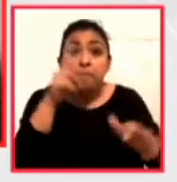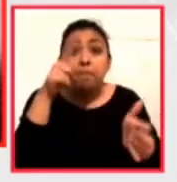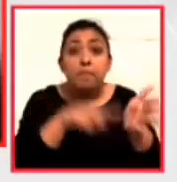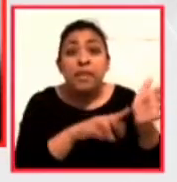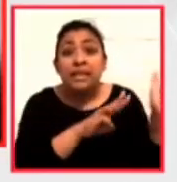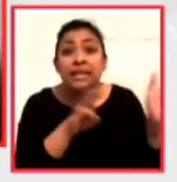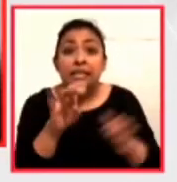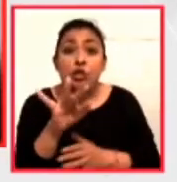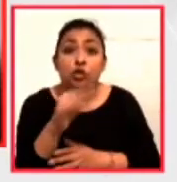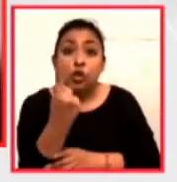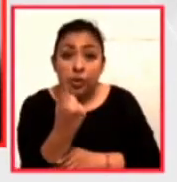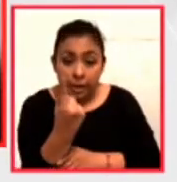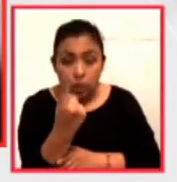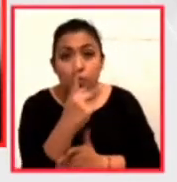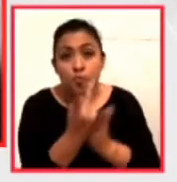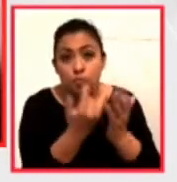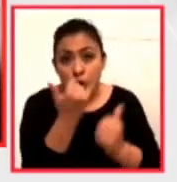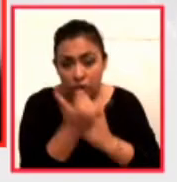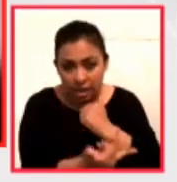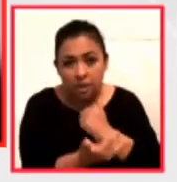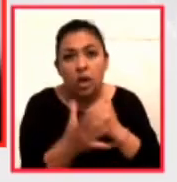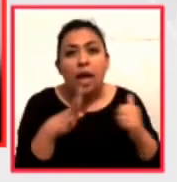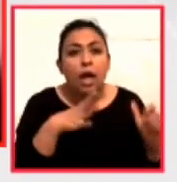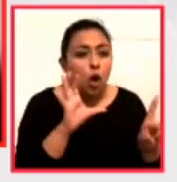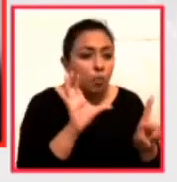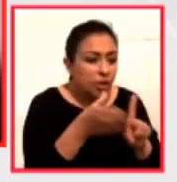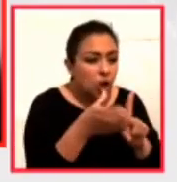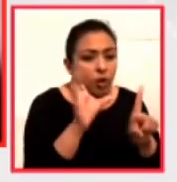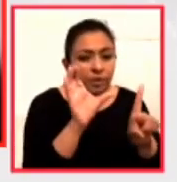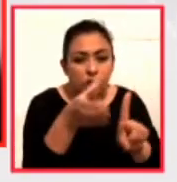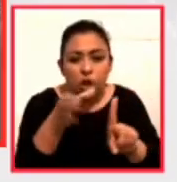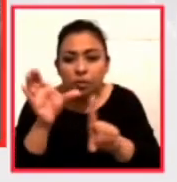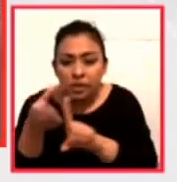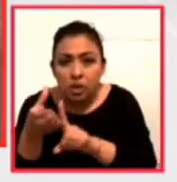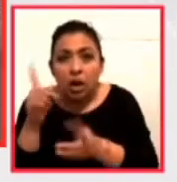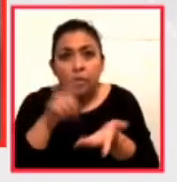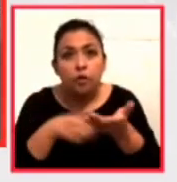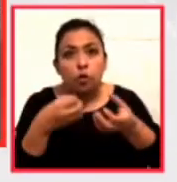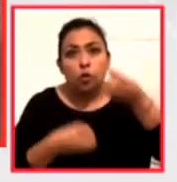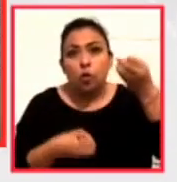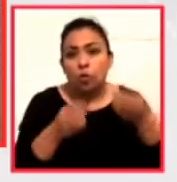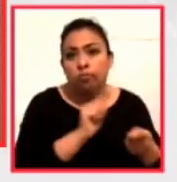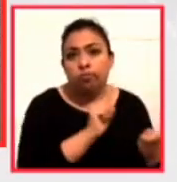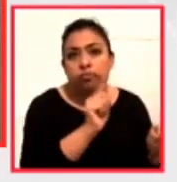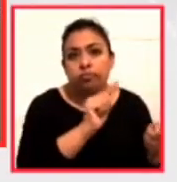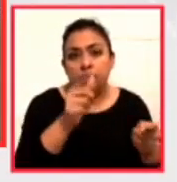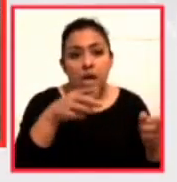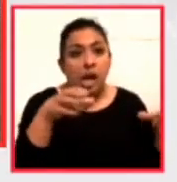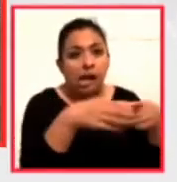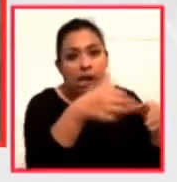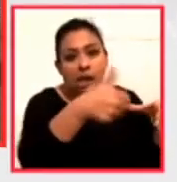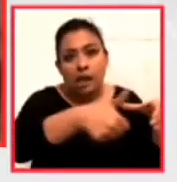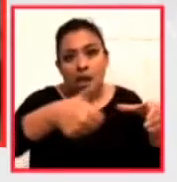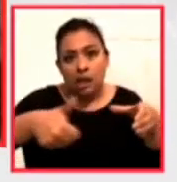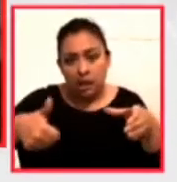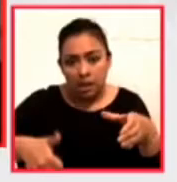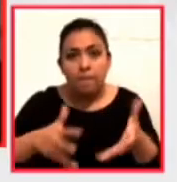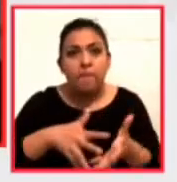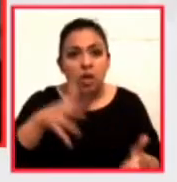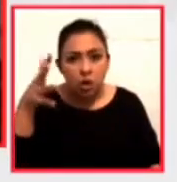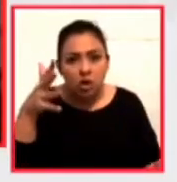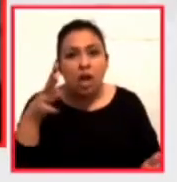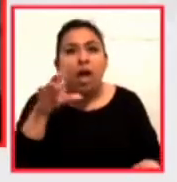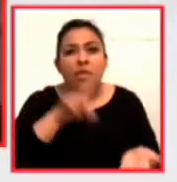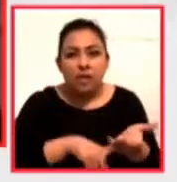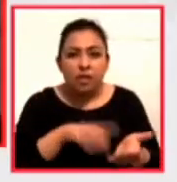proyectos a través de las comisiones de selección integradas por jurados especialistas en cada modalidad en su mayoría creadores del